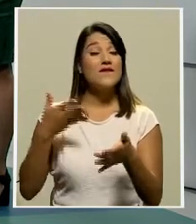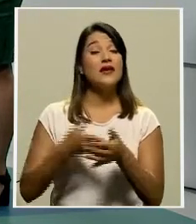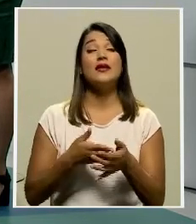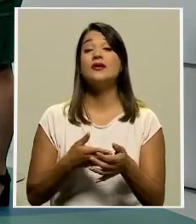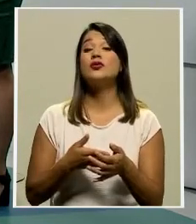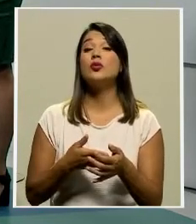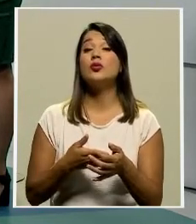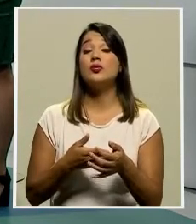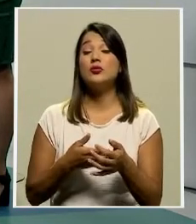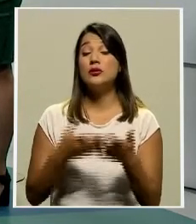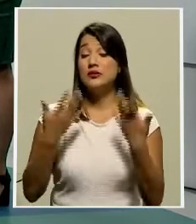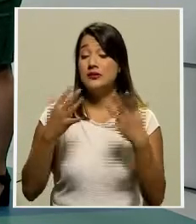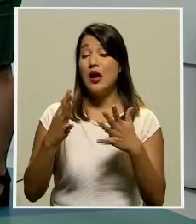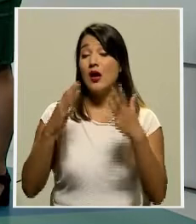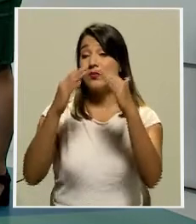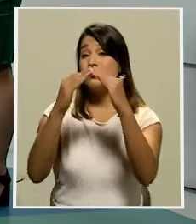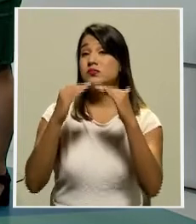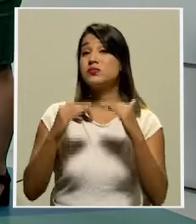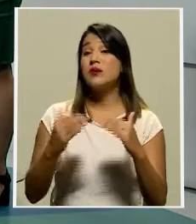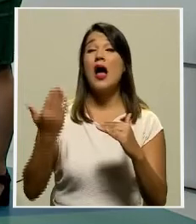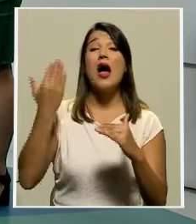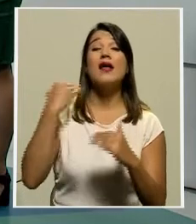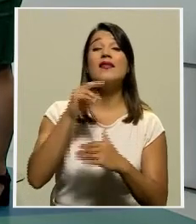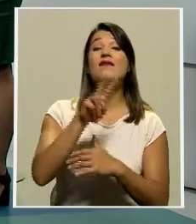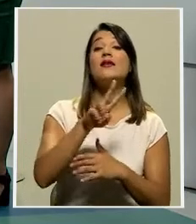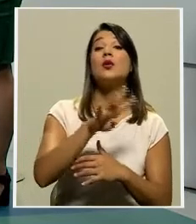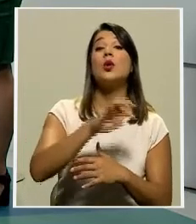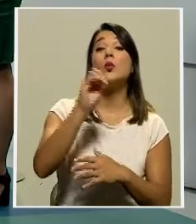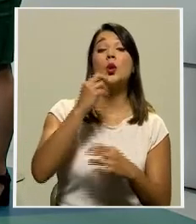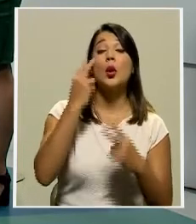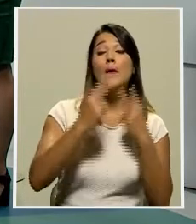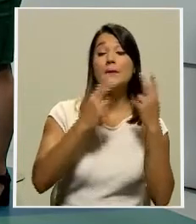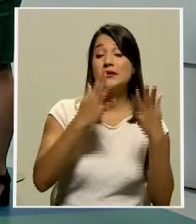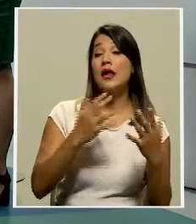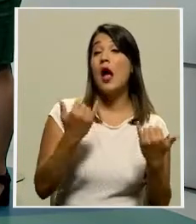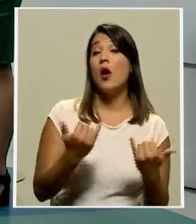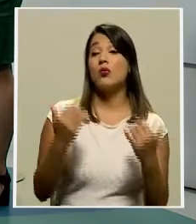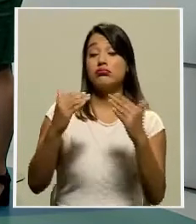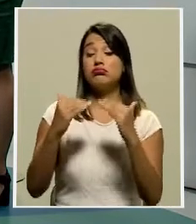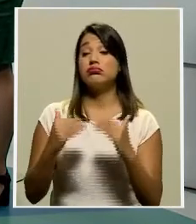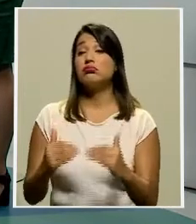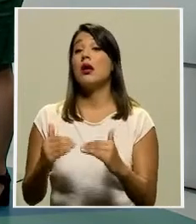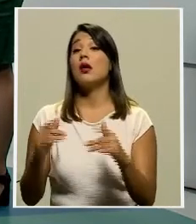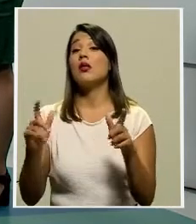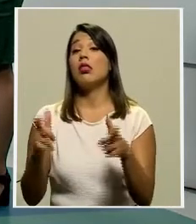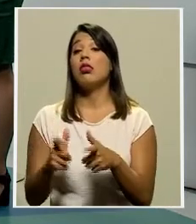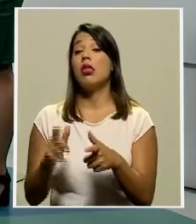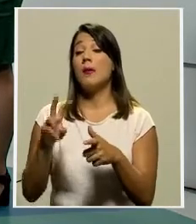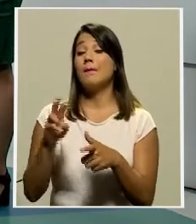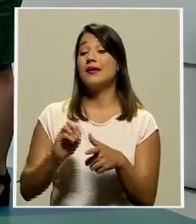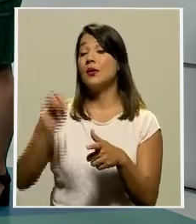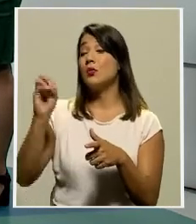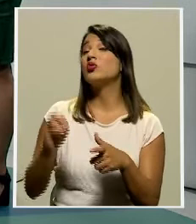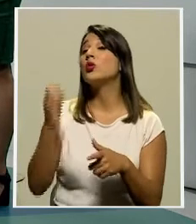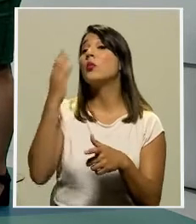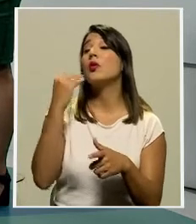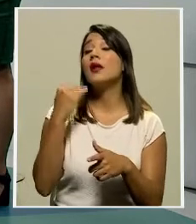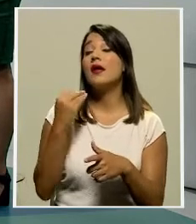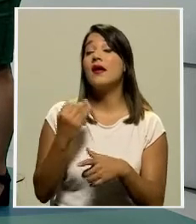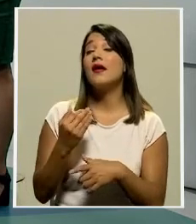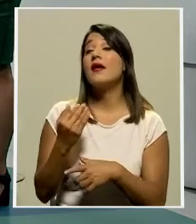aunque bajó del 24 al 20%, el desempleo, el impacto de la falta de trabajo